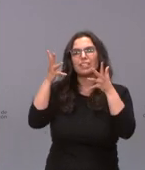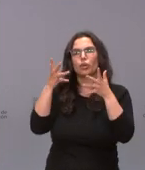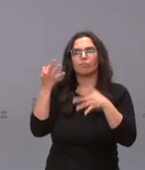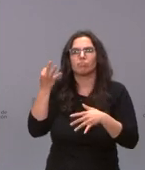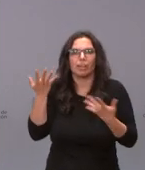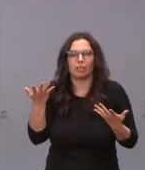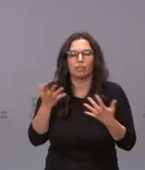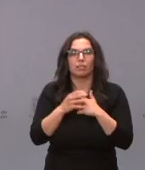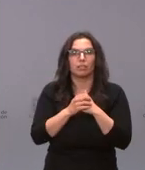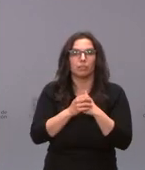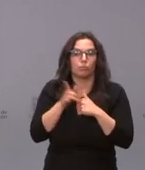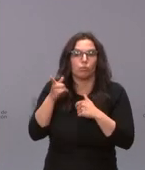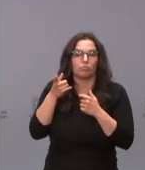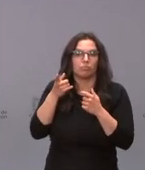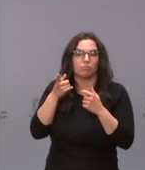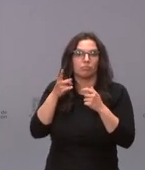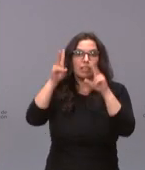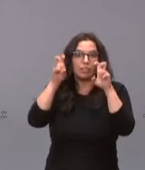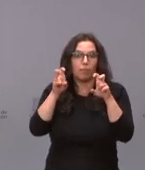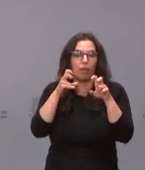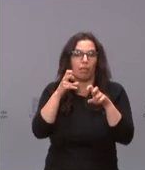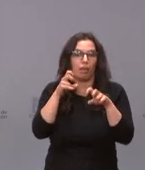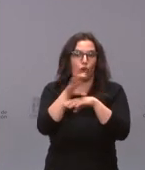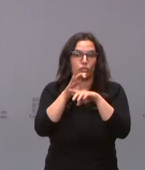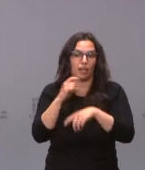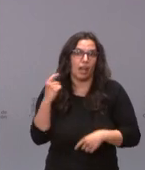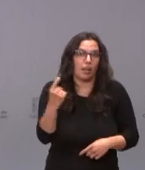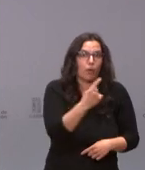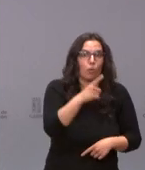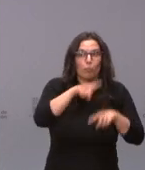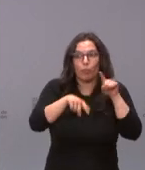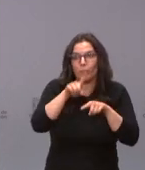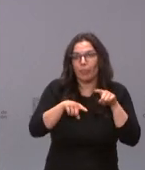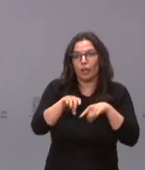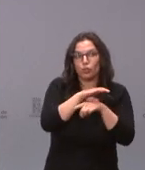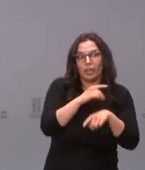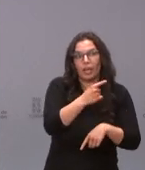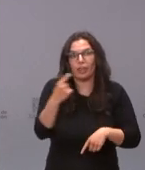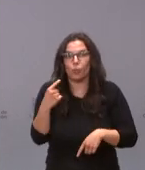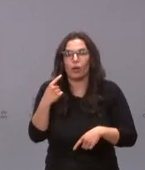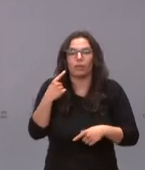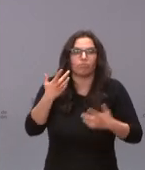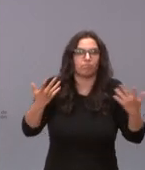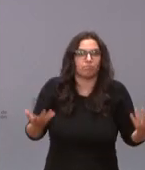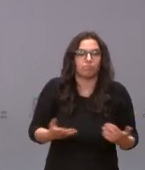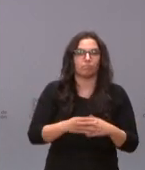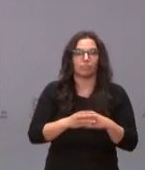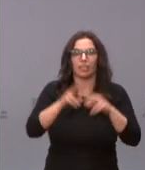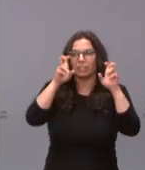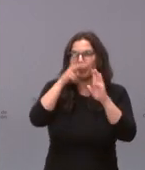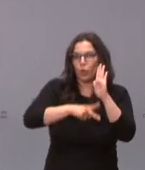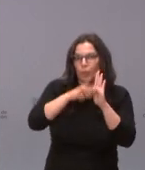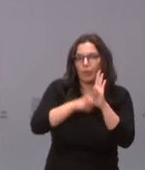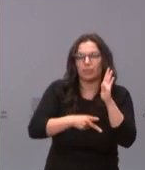pues habitualmente sobre los asuntos propios de la consejería depende de la consejería en la que esté uno sobre aspectos normativos